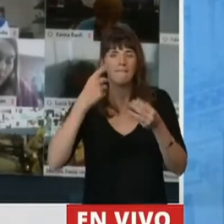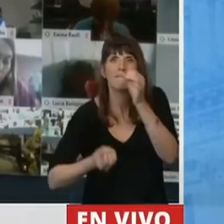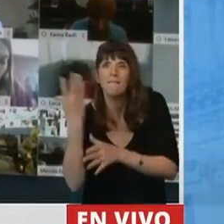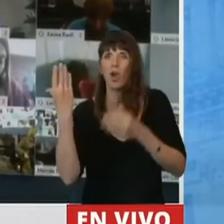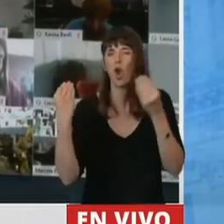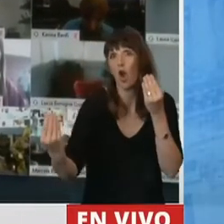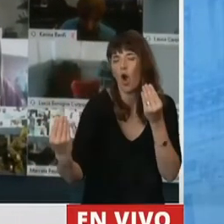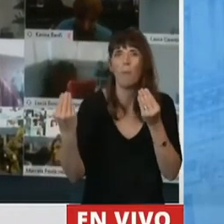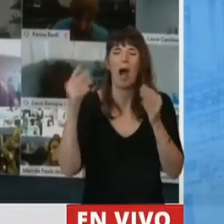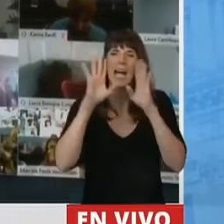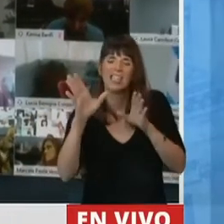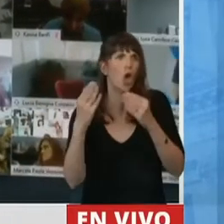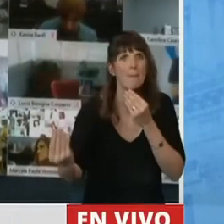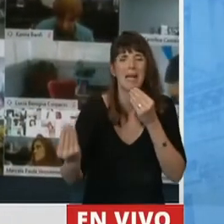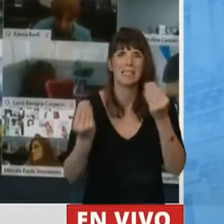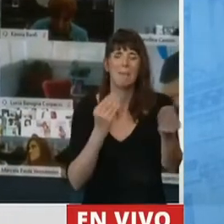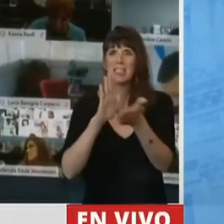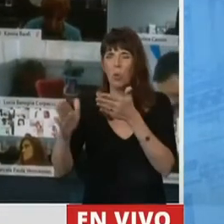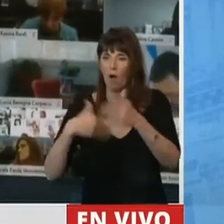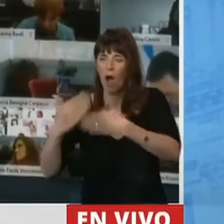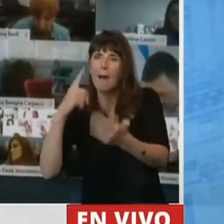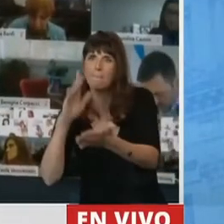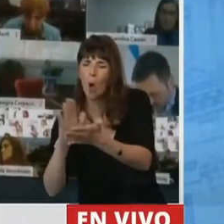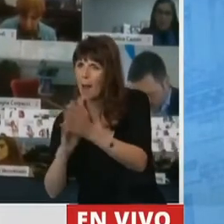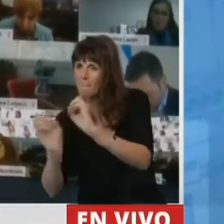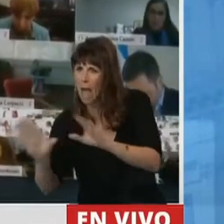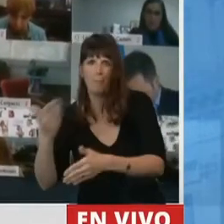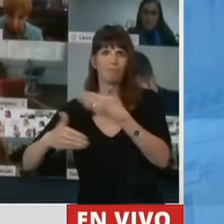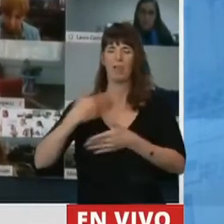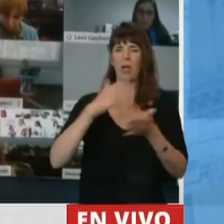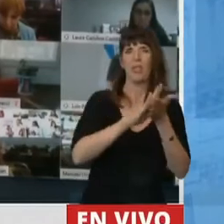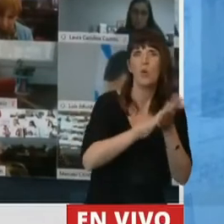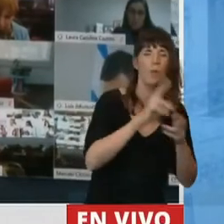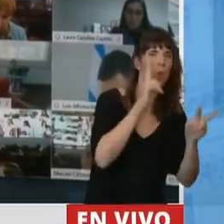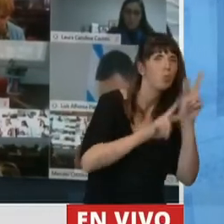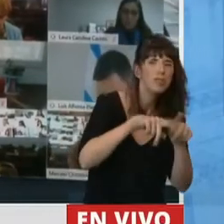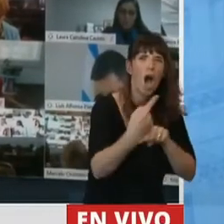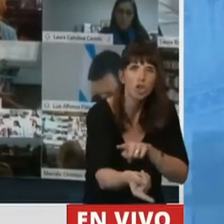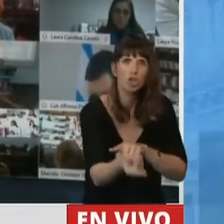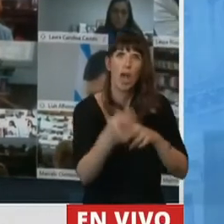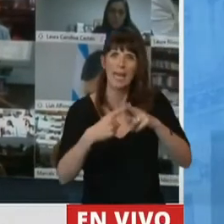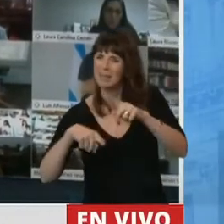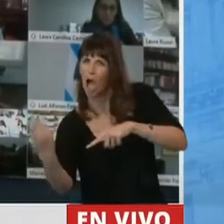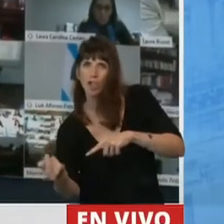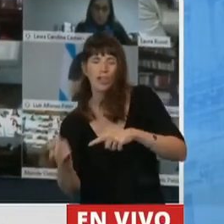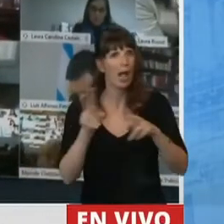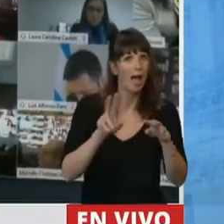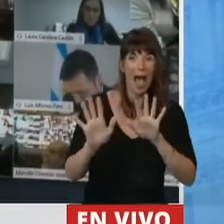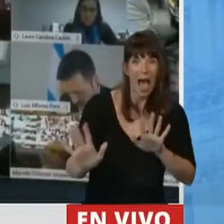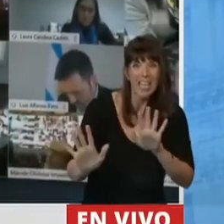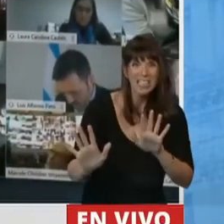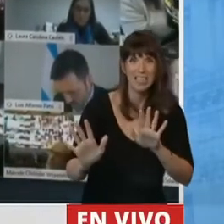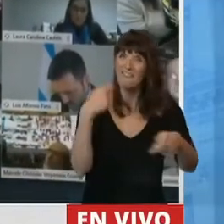ideas, de estar atento a lo que está pasando, de avanzar y retroceder, de saber que tal vez hay que cambiar de herramientas, tiene que ver con la misma